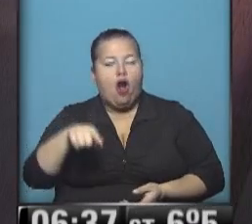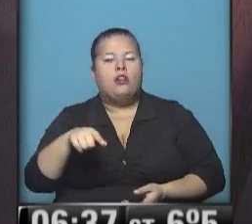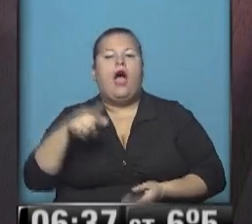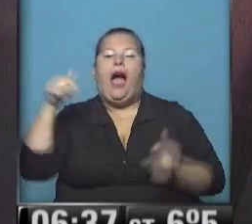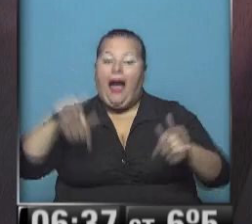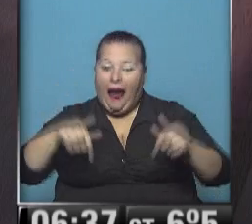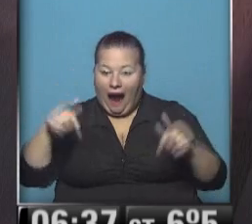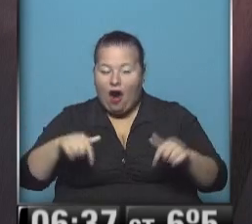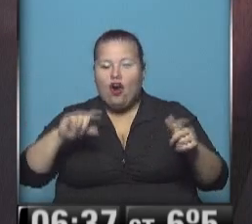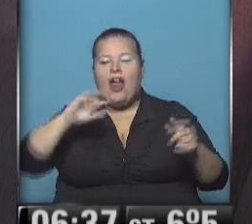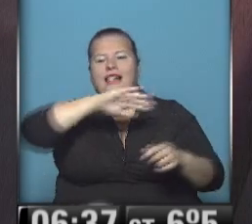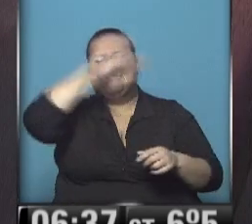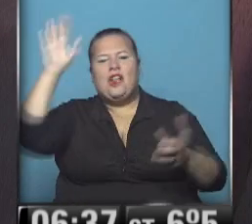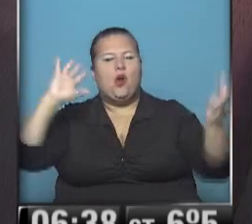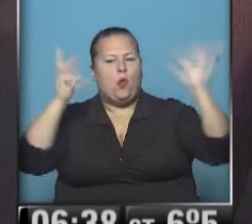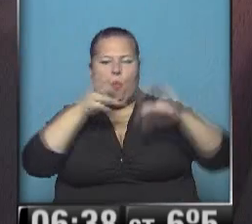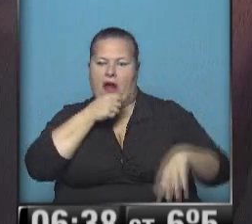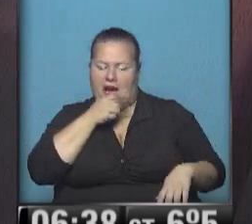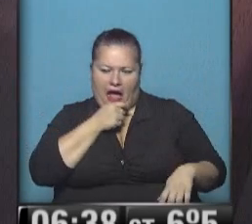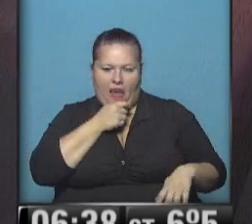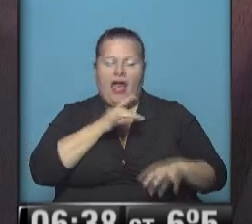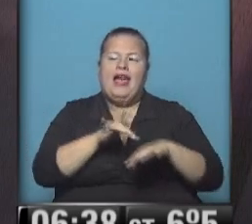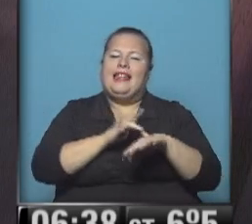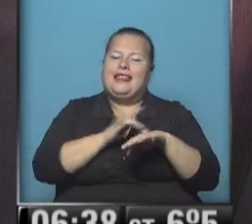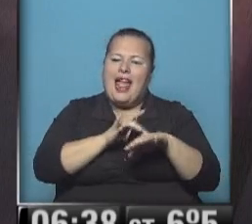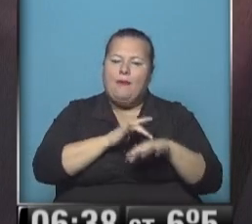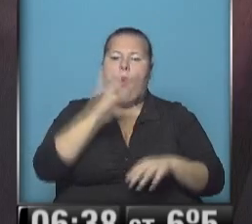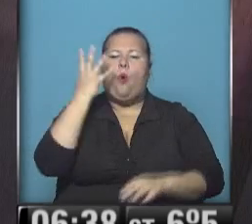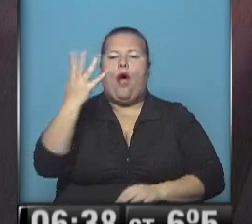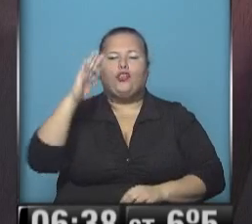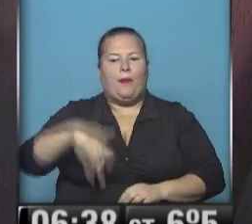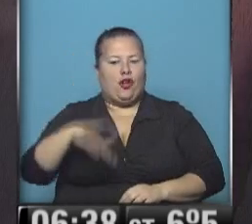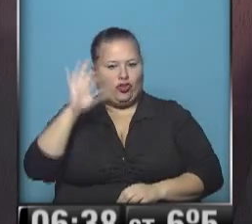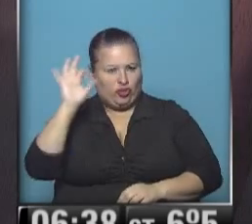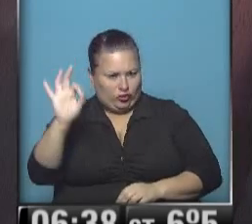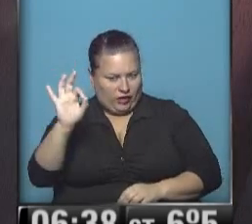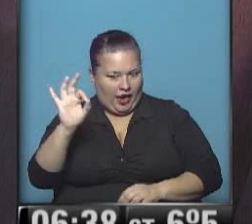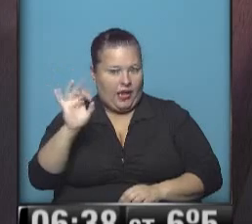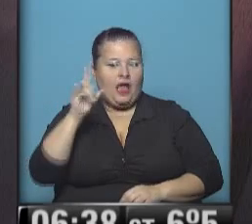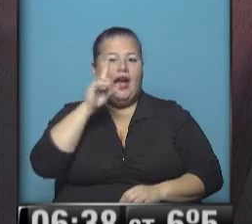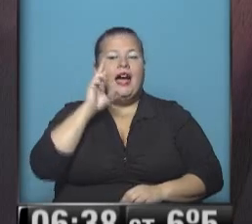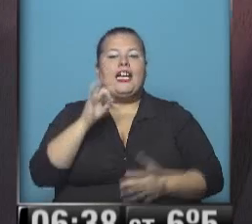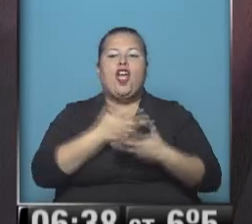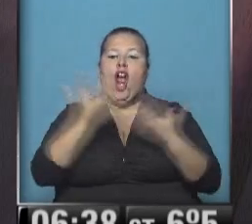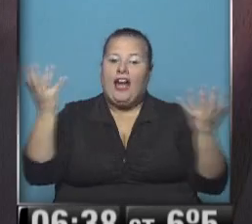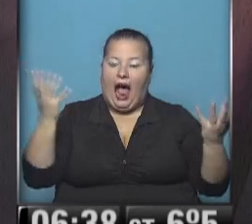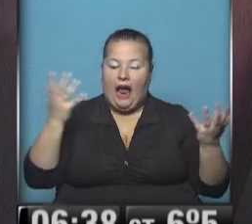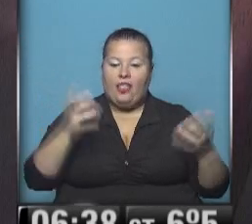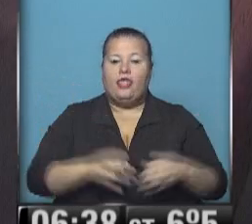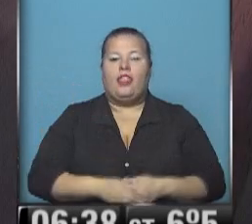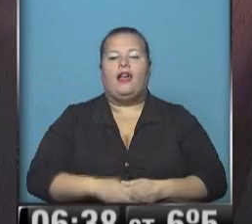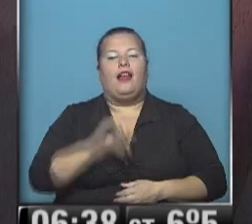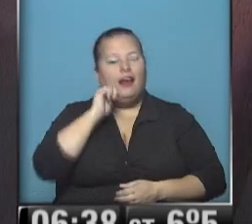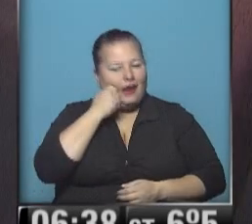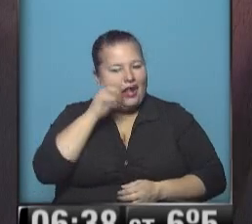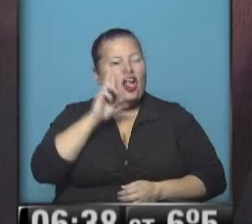ahora el cielo despejado con una sensación térmica de 4 bajo cero. En Río Grande, qué